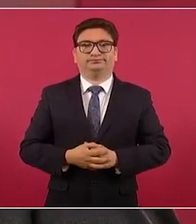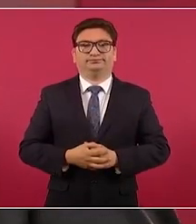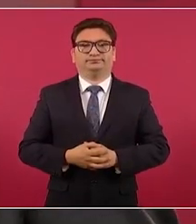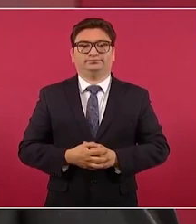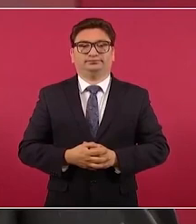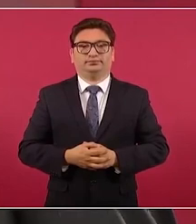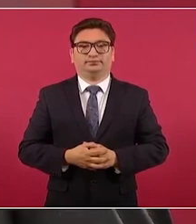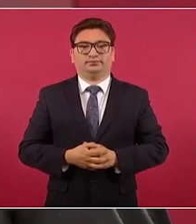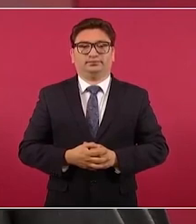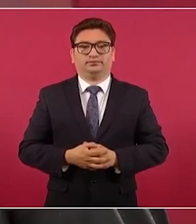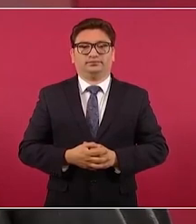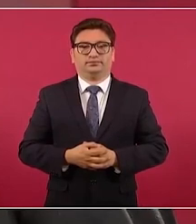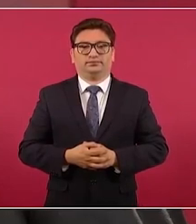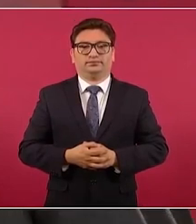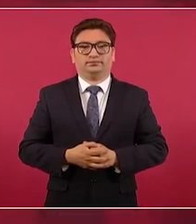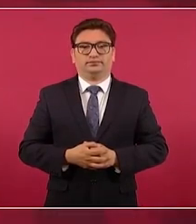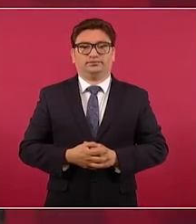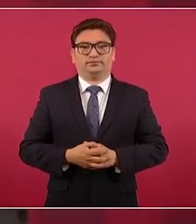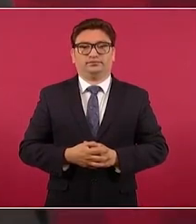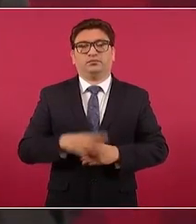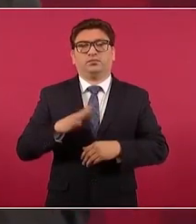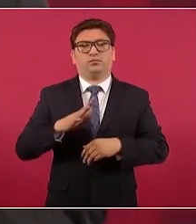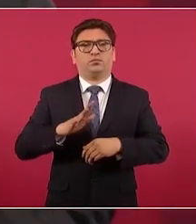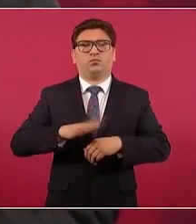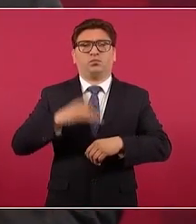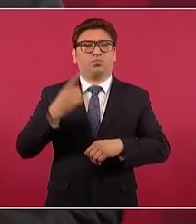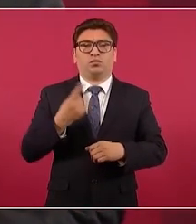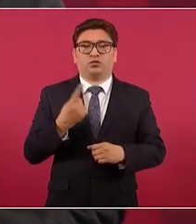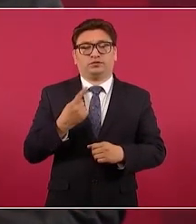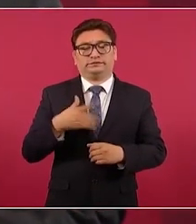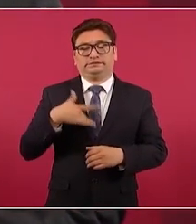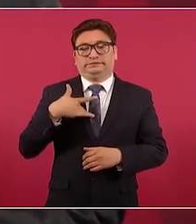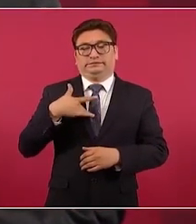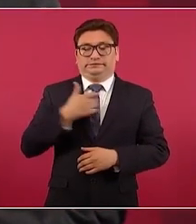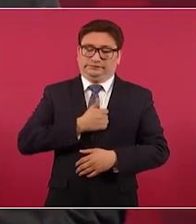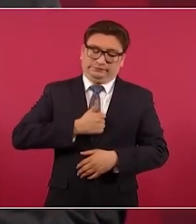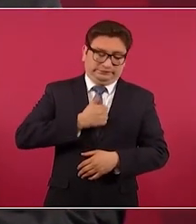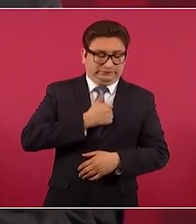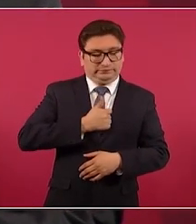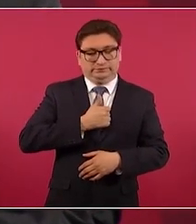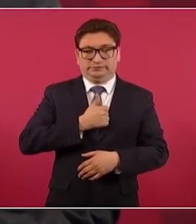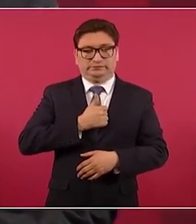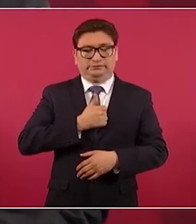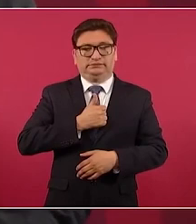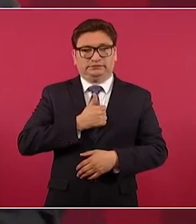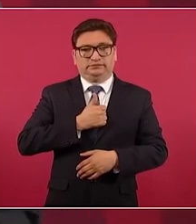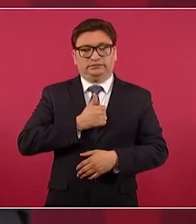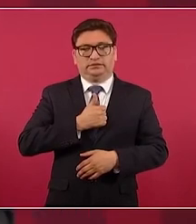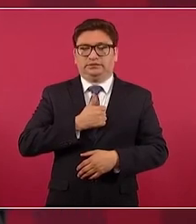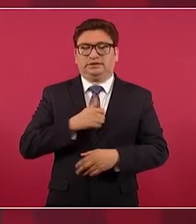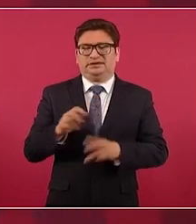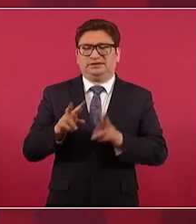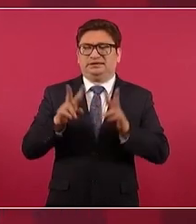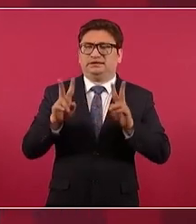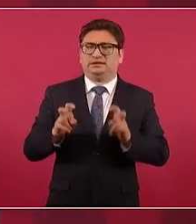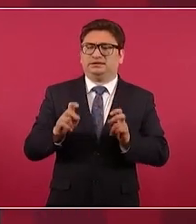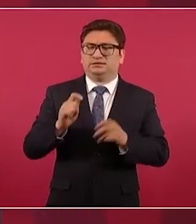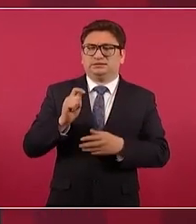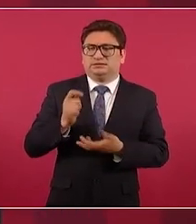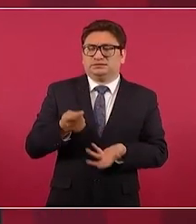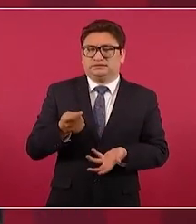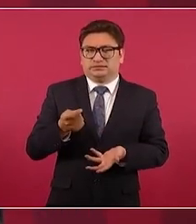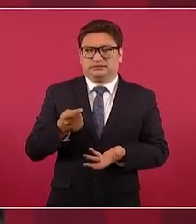porque estos hechos lamentables que desde luego tienen que ver con